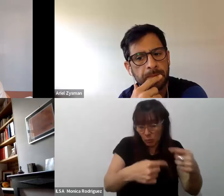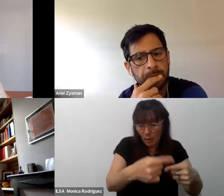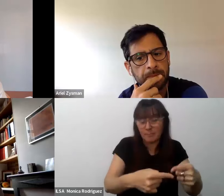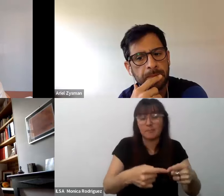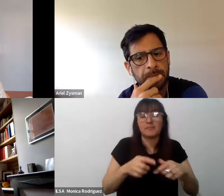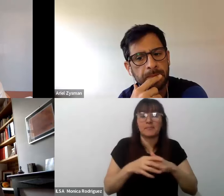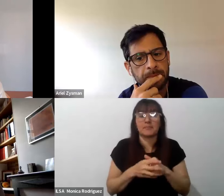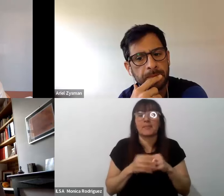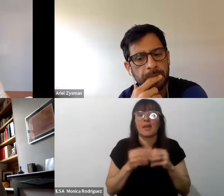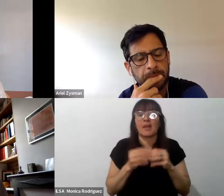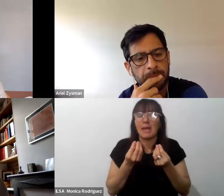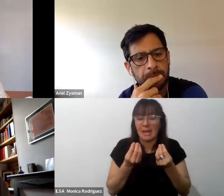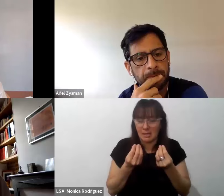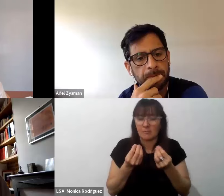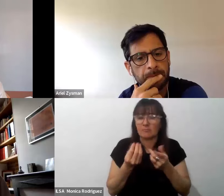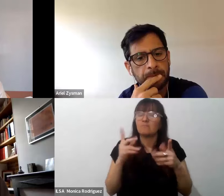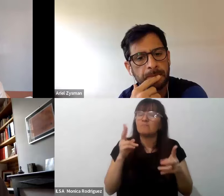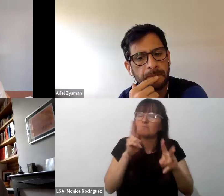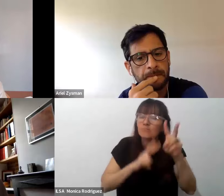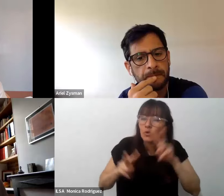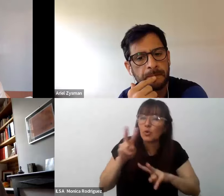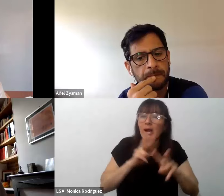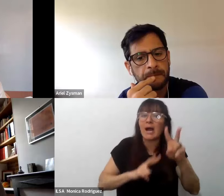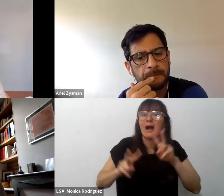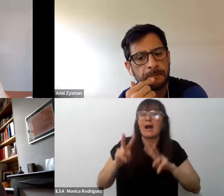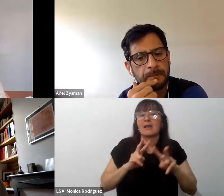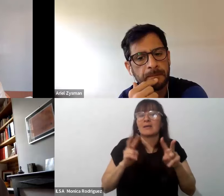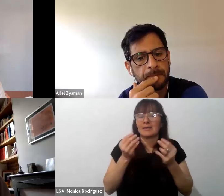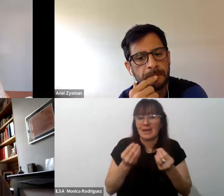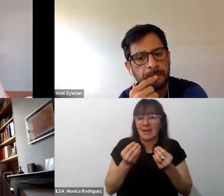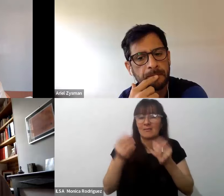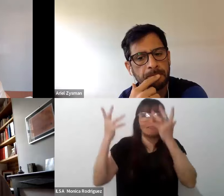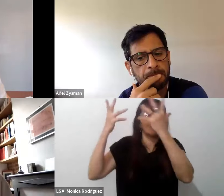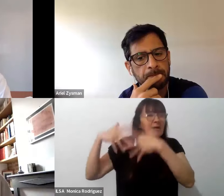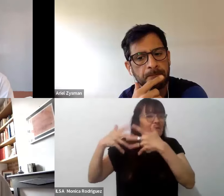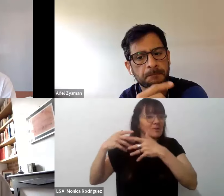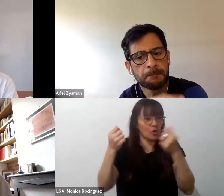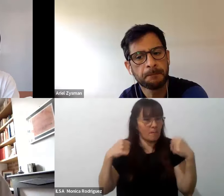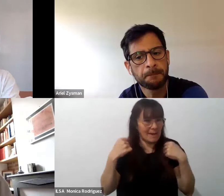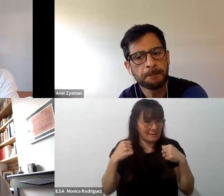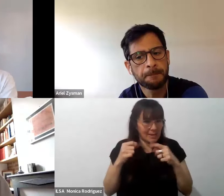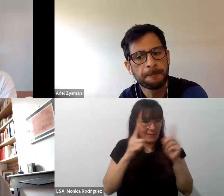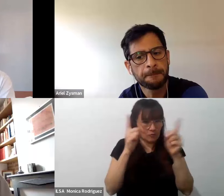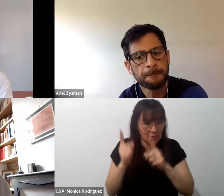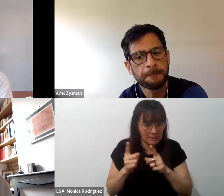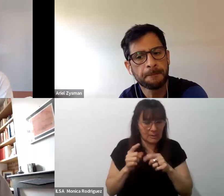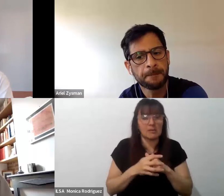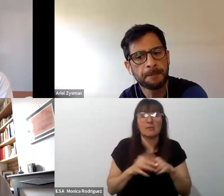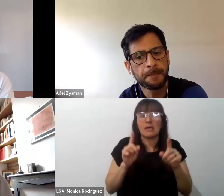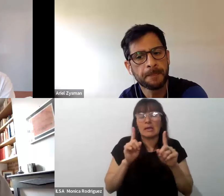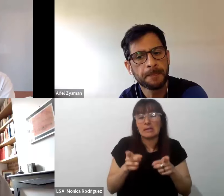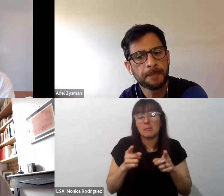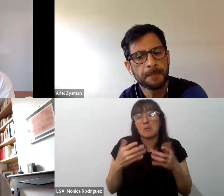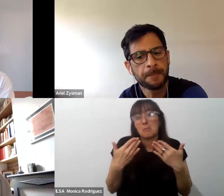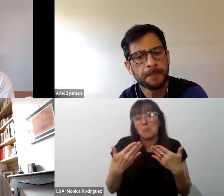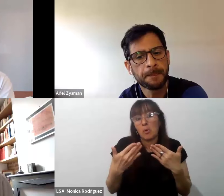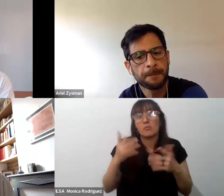intentar nuevamente objetivar la práctica pero también podemos apoyarnos en